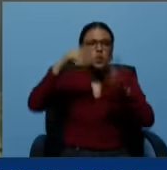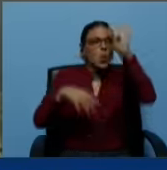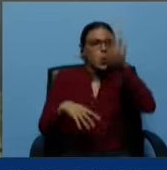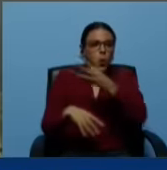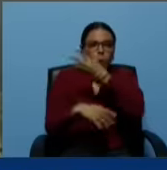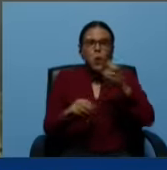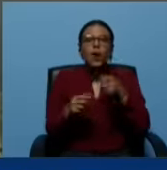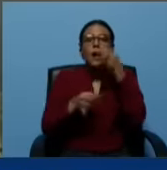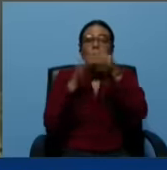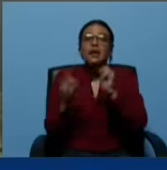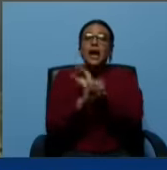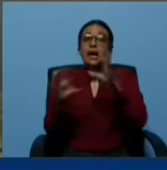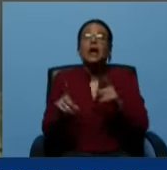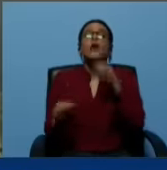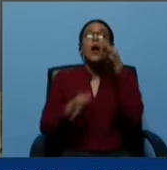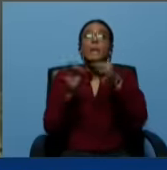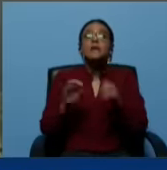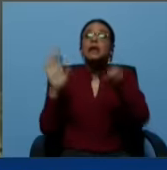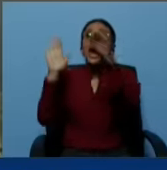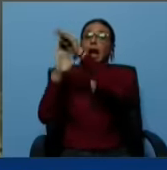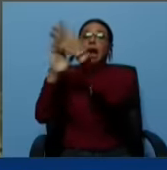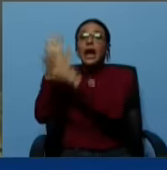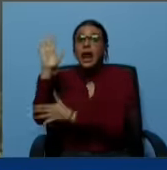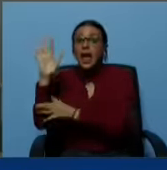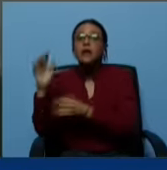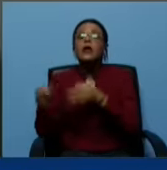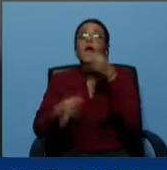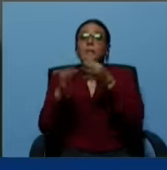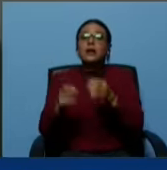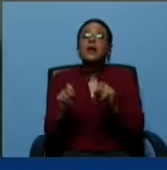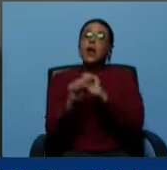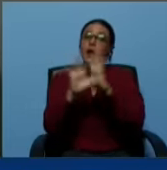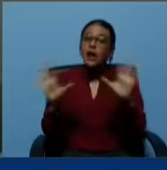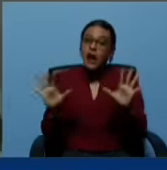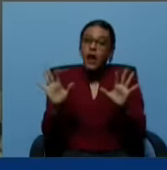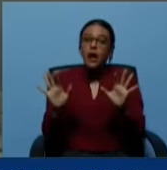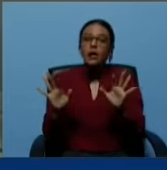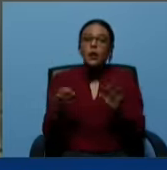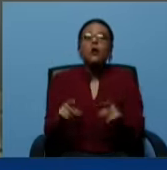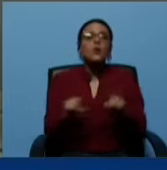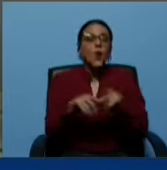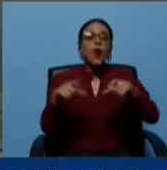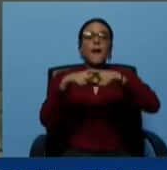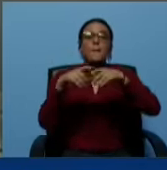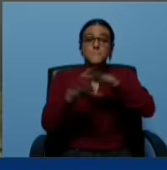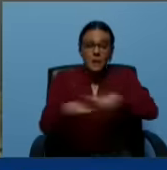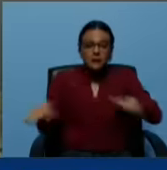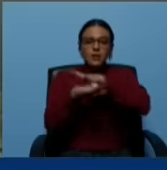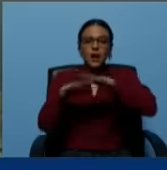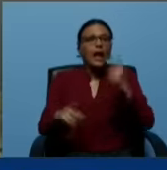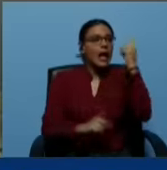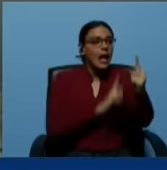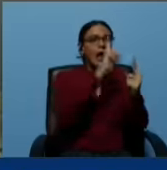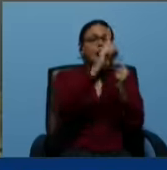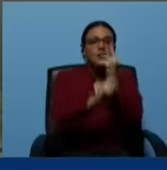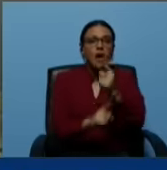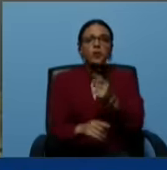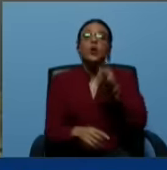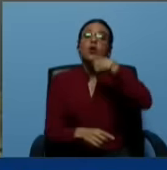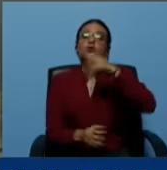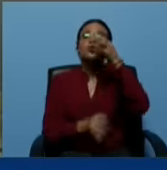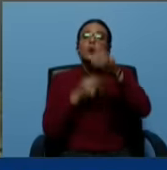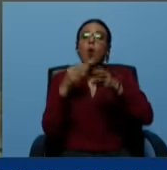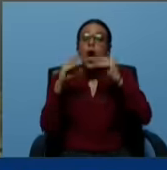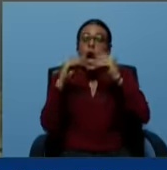dice la Ley Orgánica de Procesos Electorales con los resultados mesa por mesa. Se habló de una